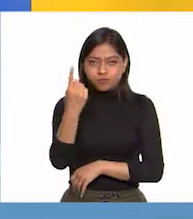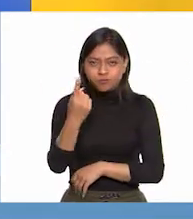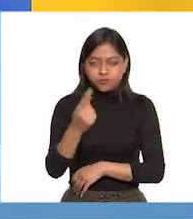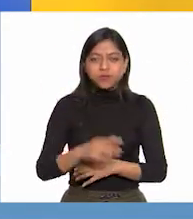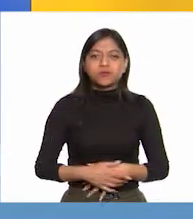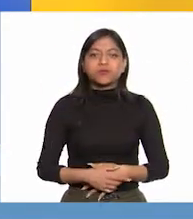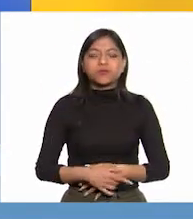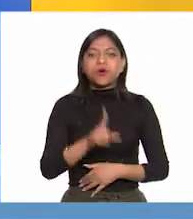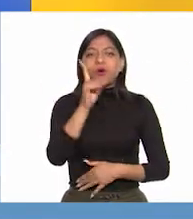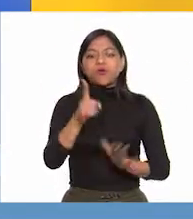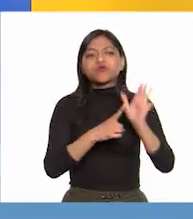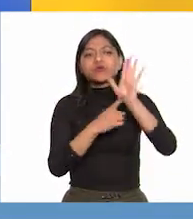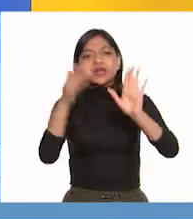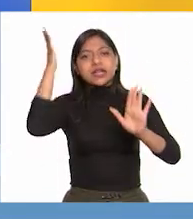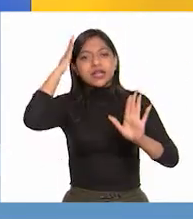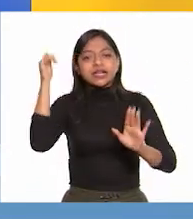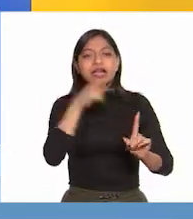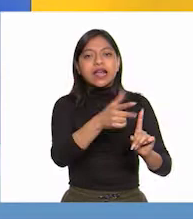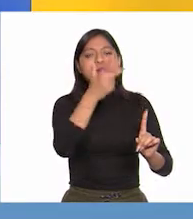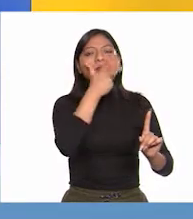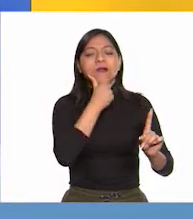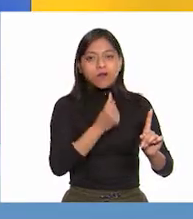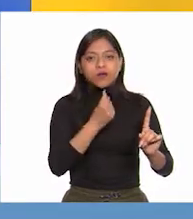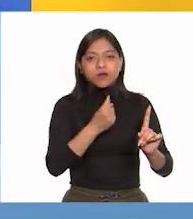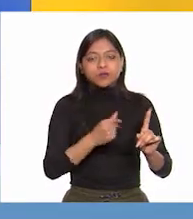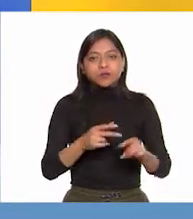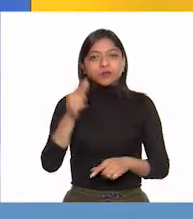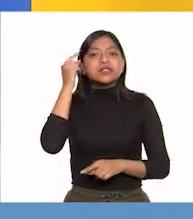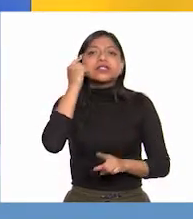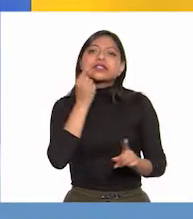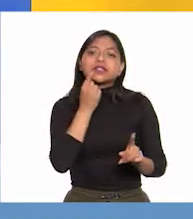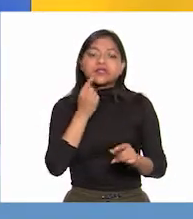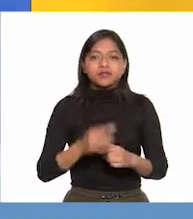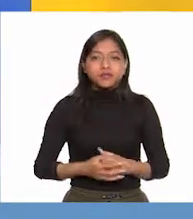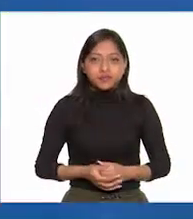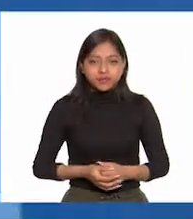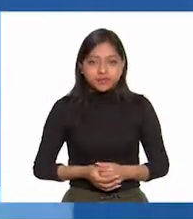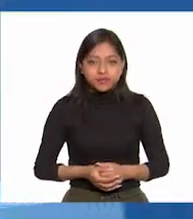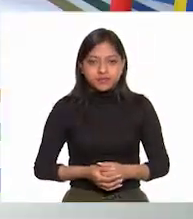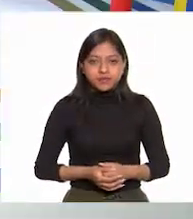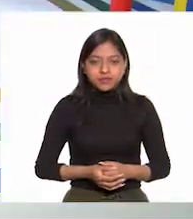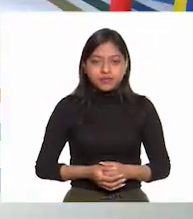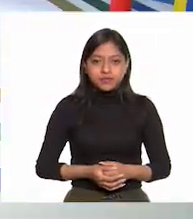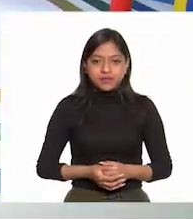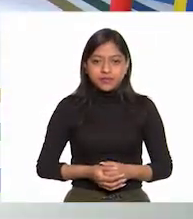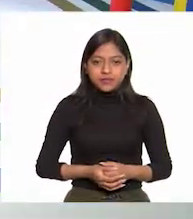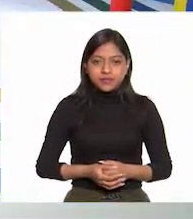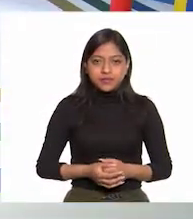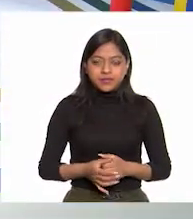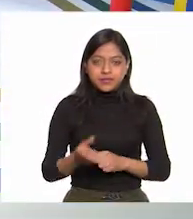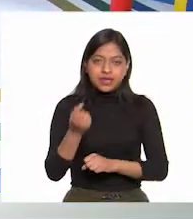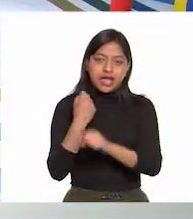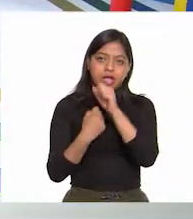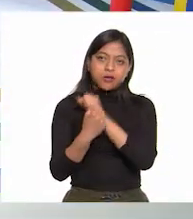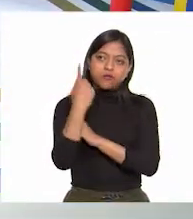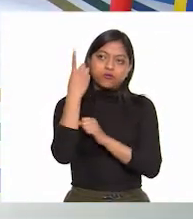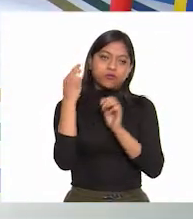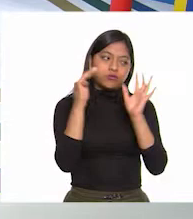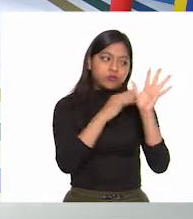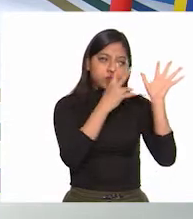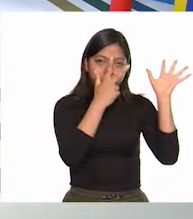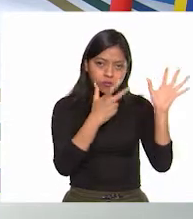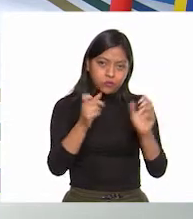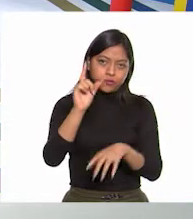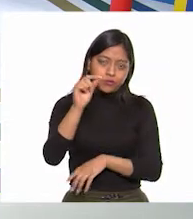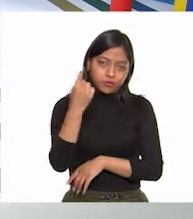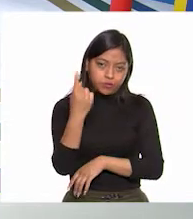como principal representante a Vicente Guerrero. Lo pego, maestra. Muchas gracias. En 1821. Aquí está.